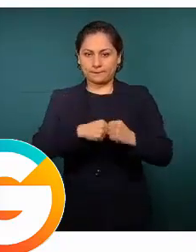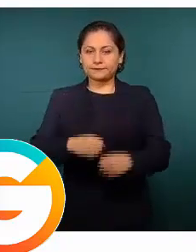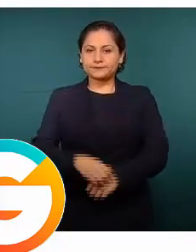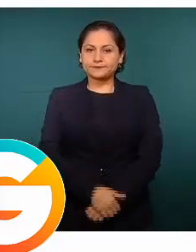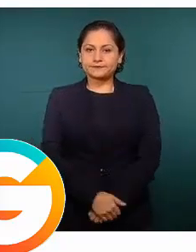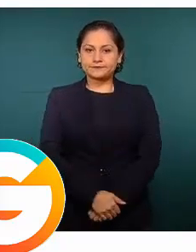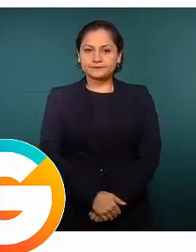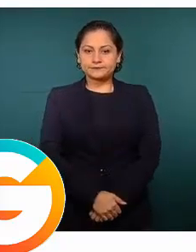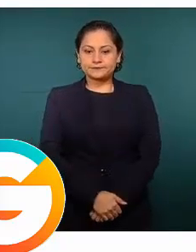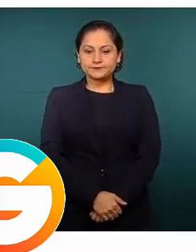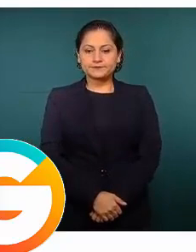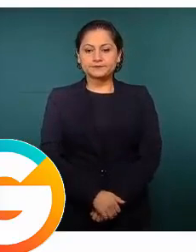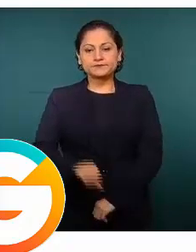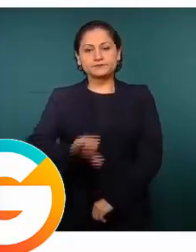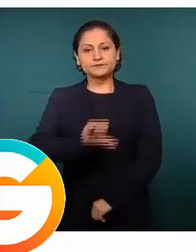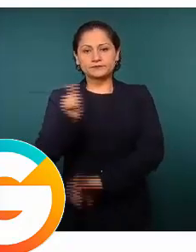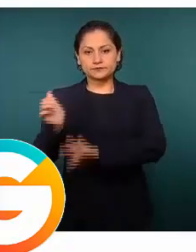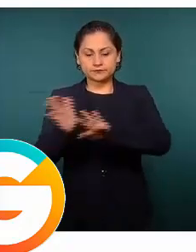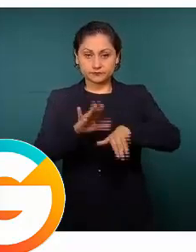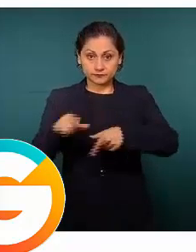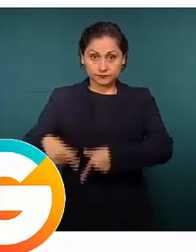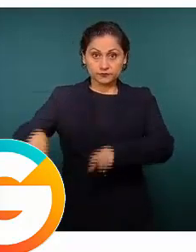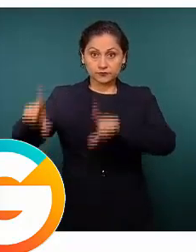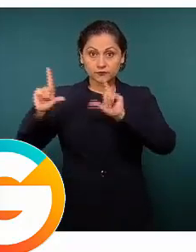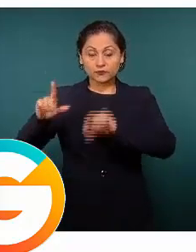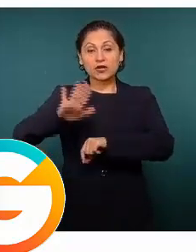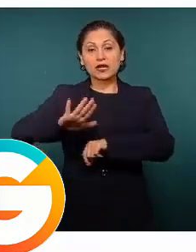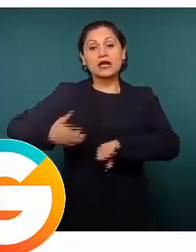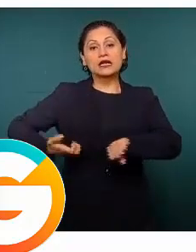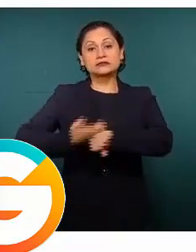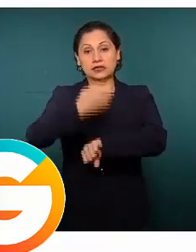sigue, por favor. En cuanto a fuerzas de seguridad del Estado,